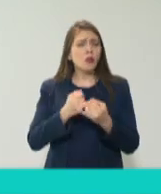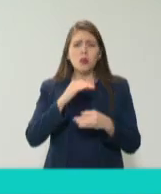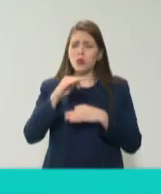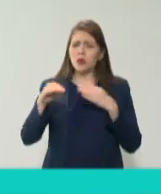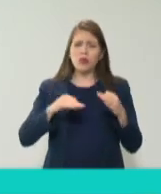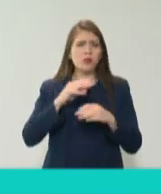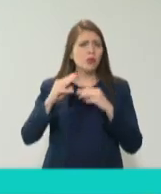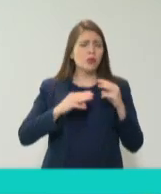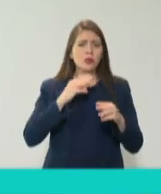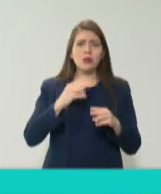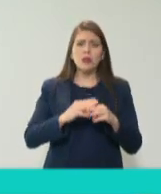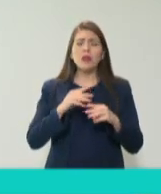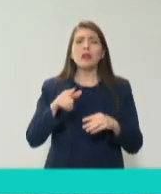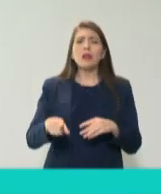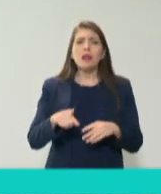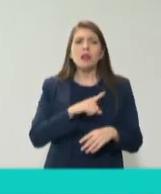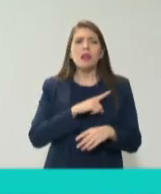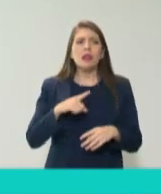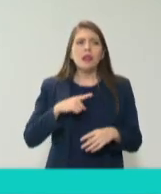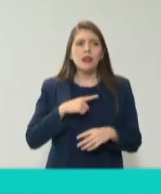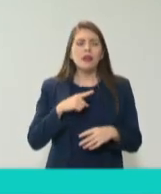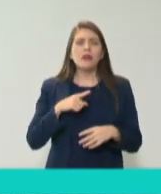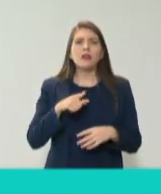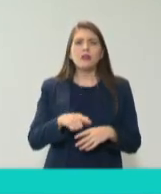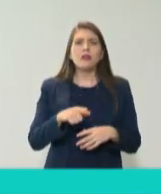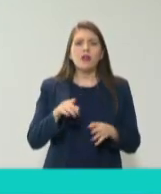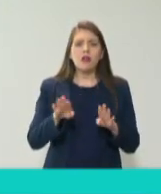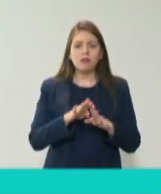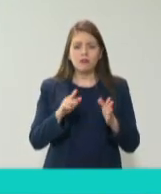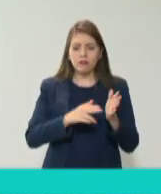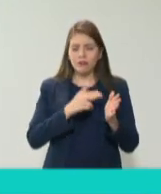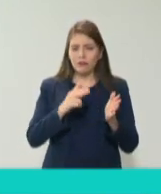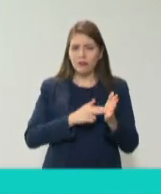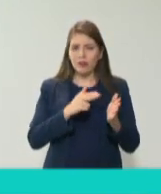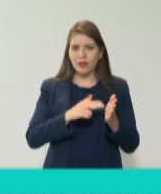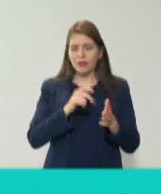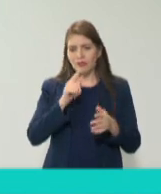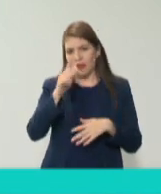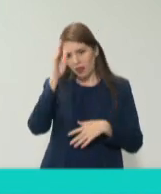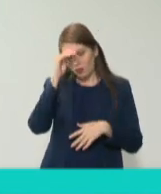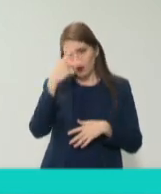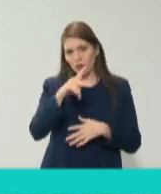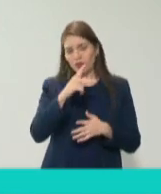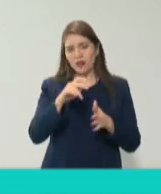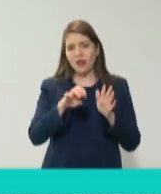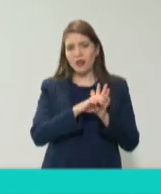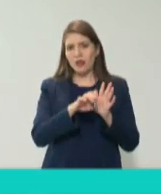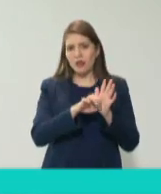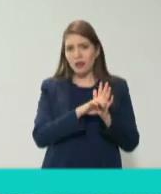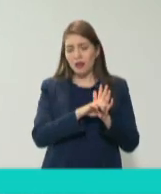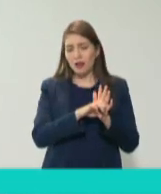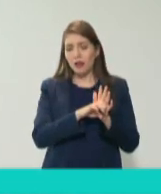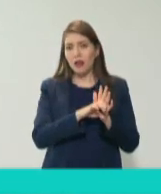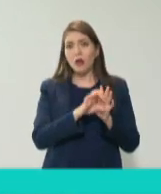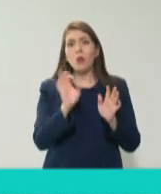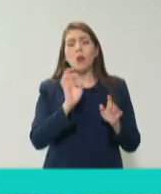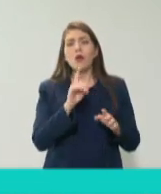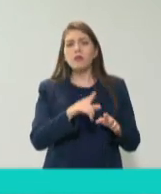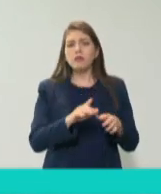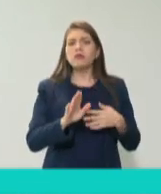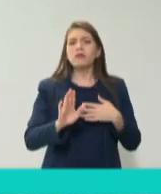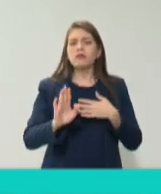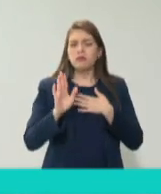no, se comprometen y firman un código de ética cuando asumen la promesa